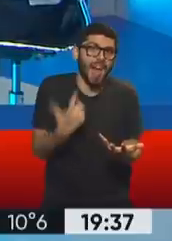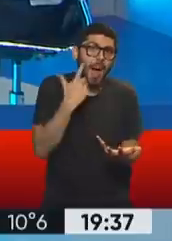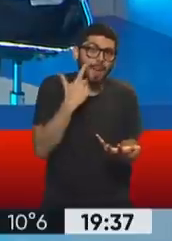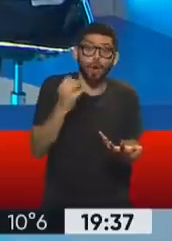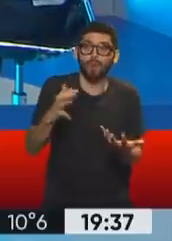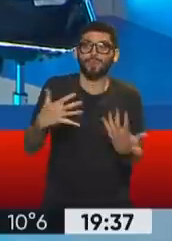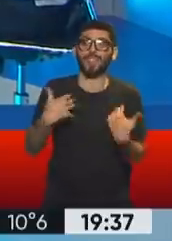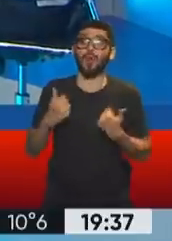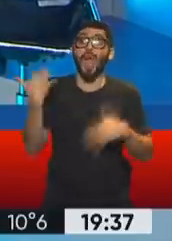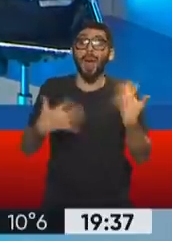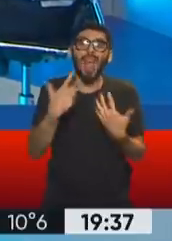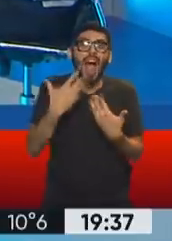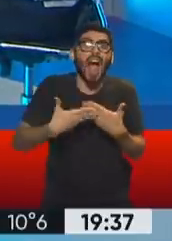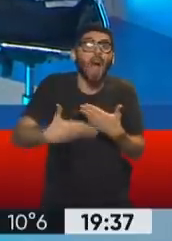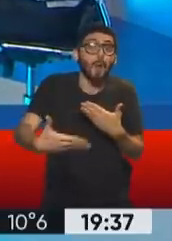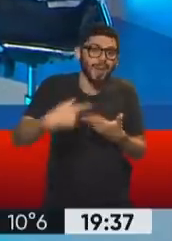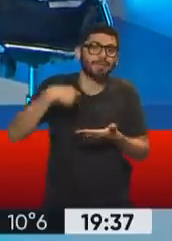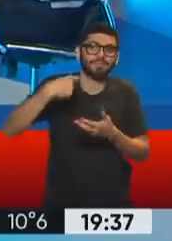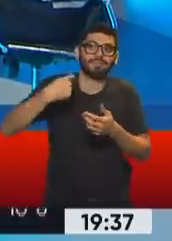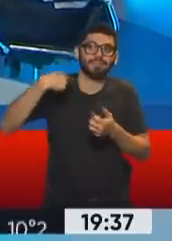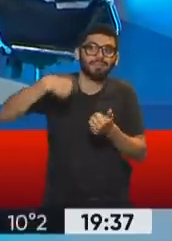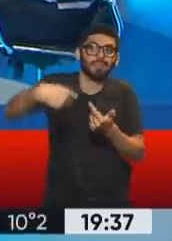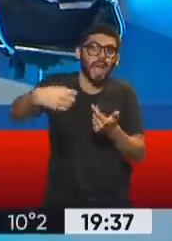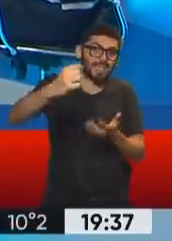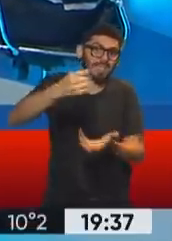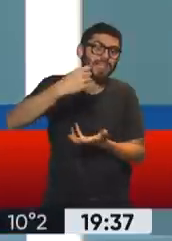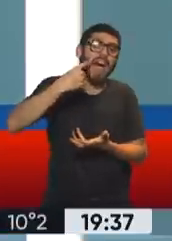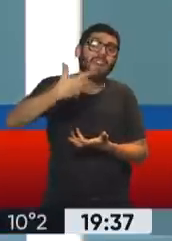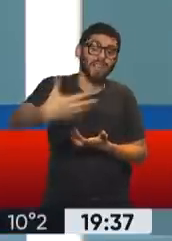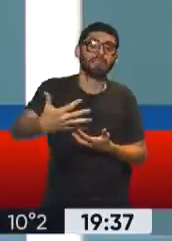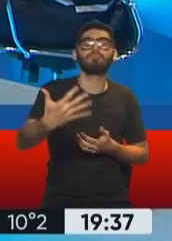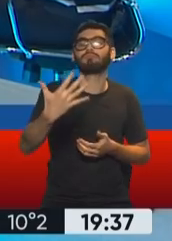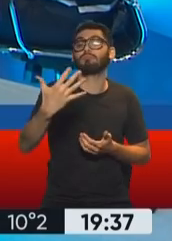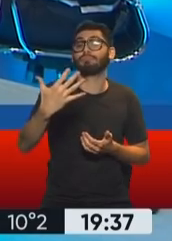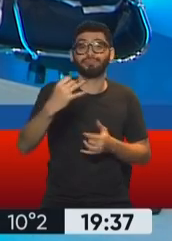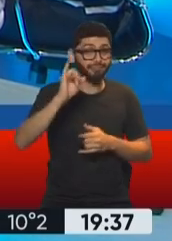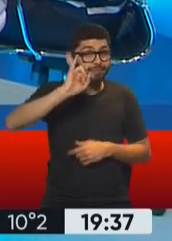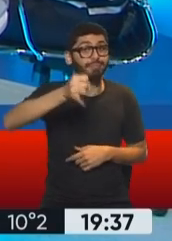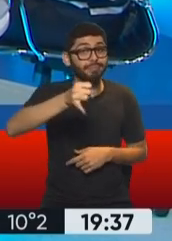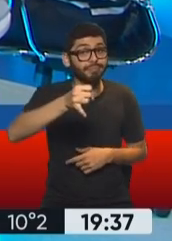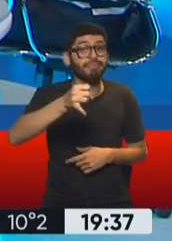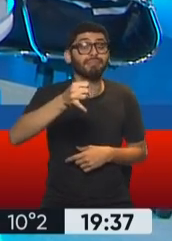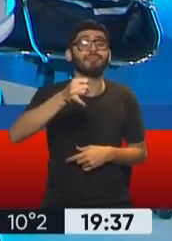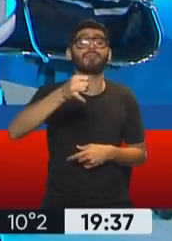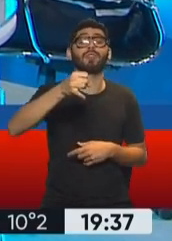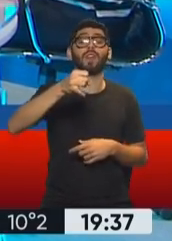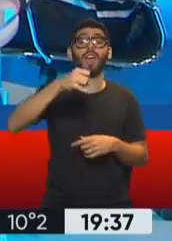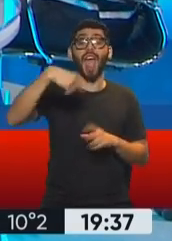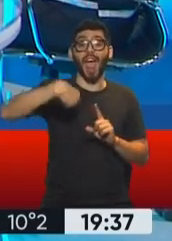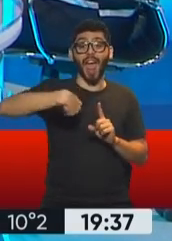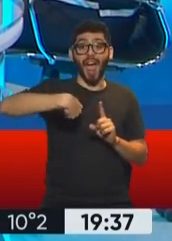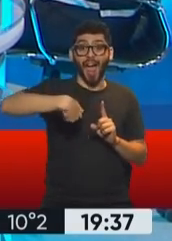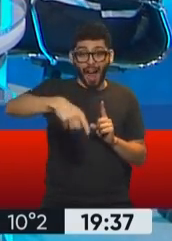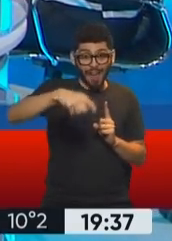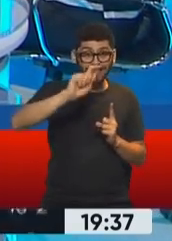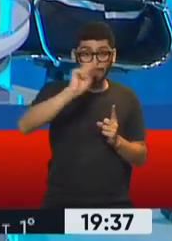emergencia sanitaria hasta cuando se extiende la renovación del desempleo. Así que sí, como dice Cristina, por lo menos este mes y